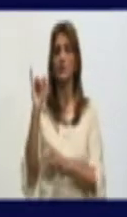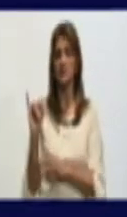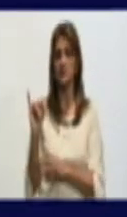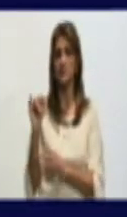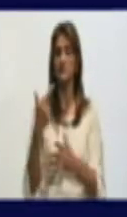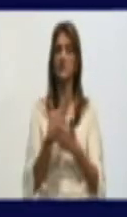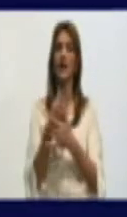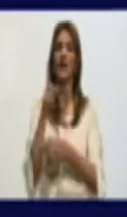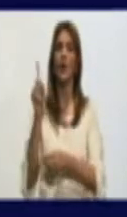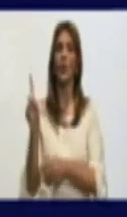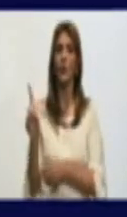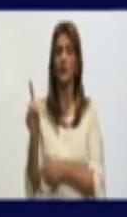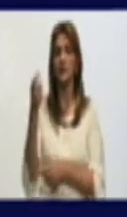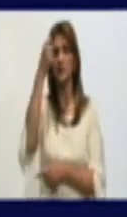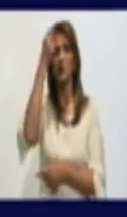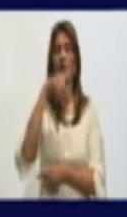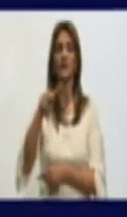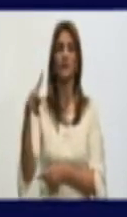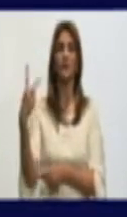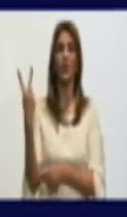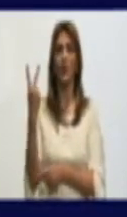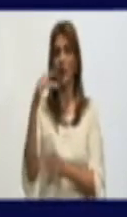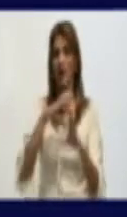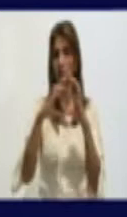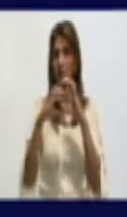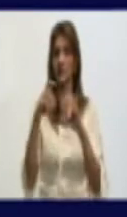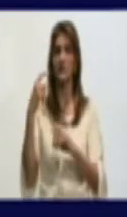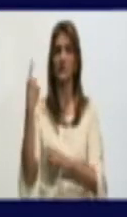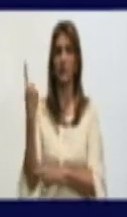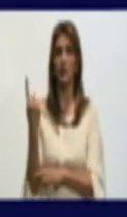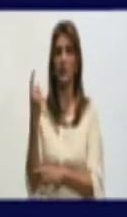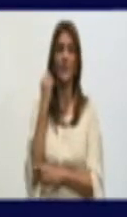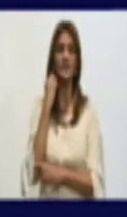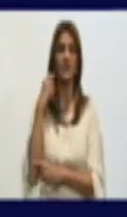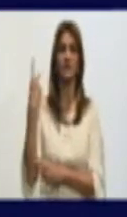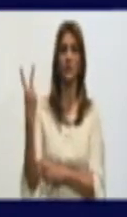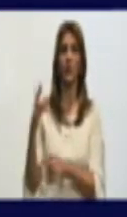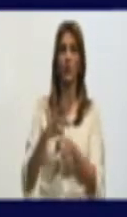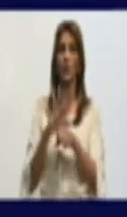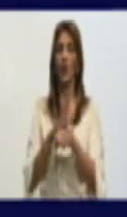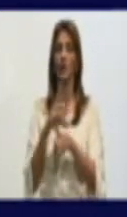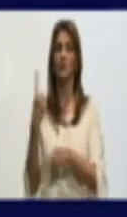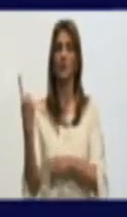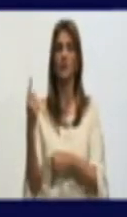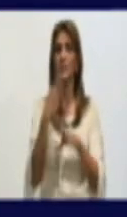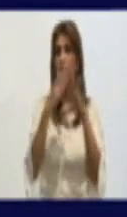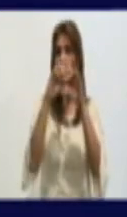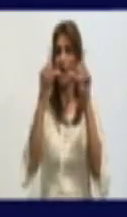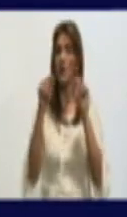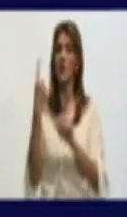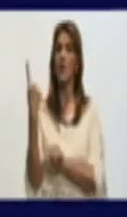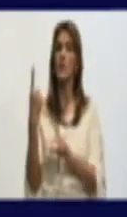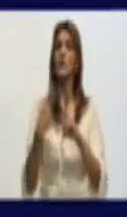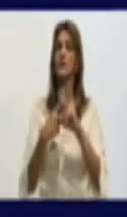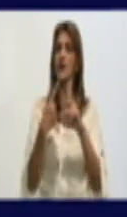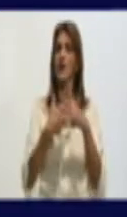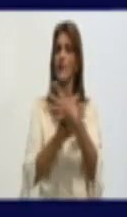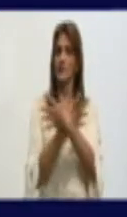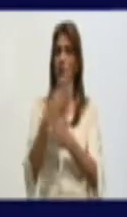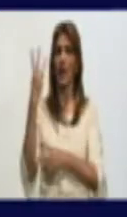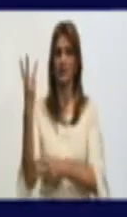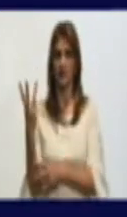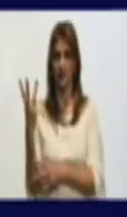Yara 1, Gihuaní 2, Cautocristo 1, Manzanillo 2, Río Cauto 1, Medialuna 1 y Campechuela 3.